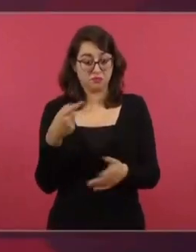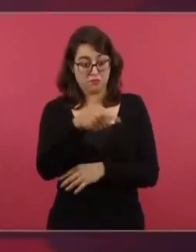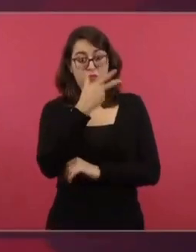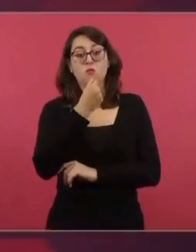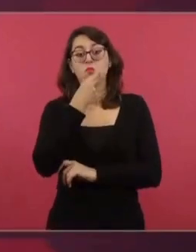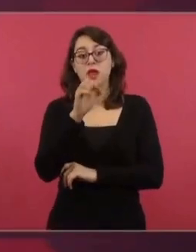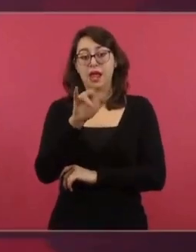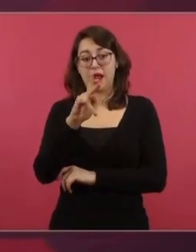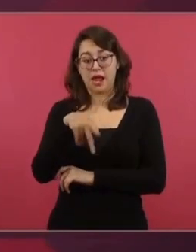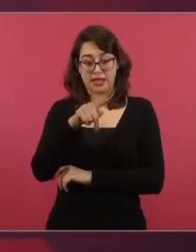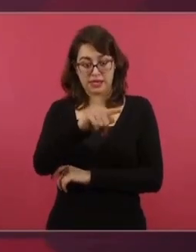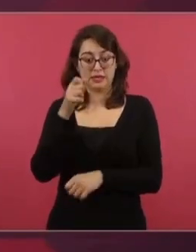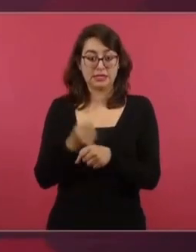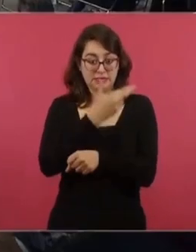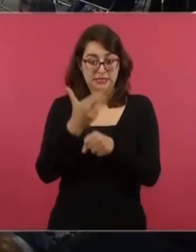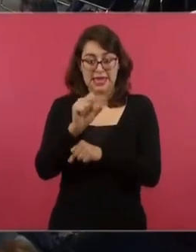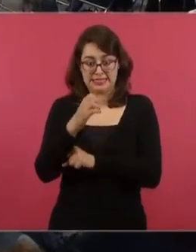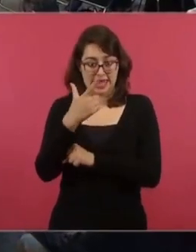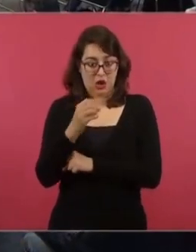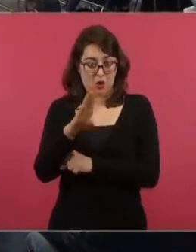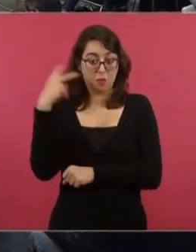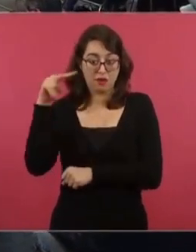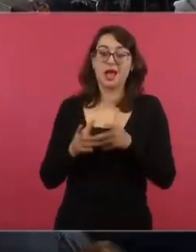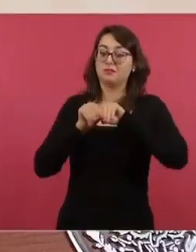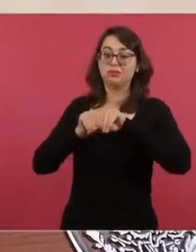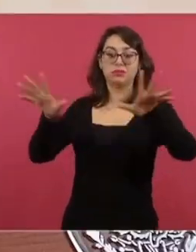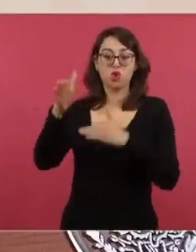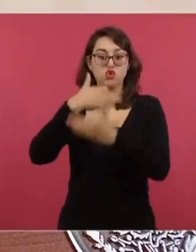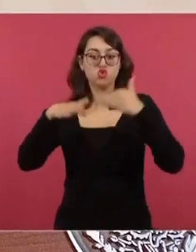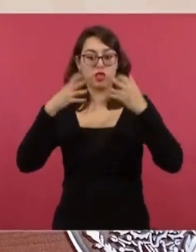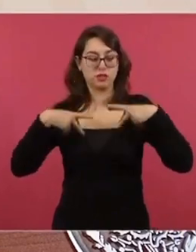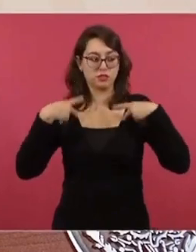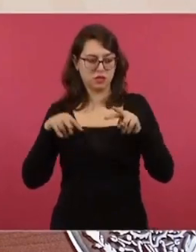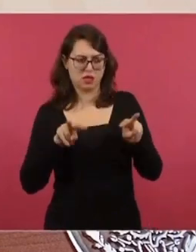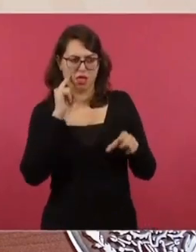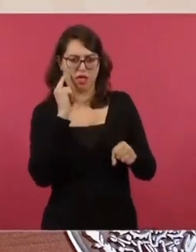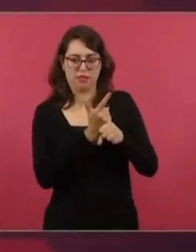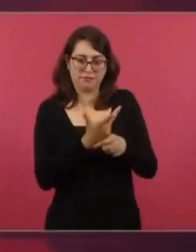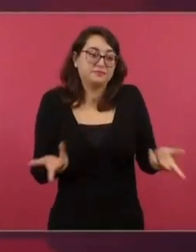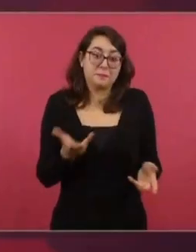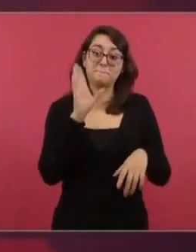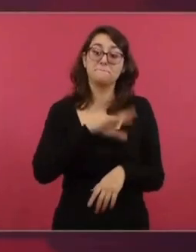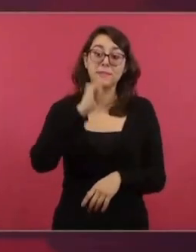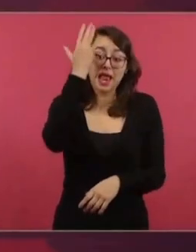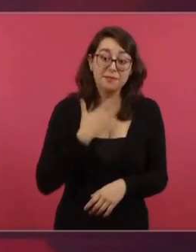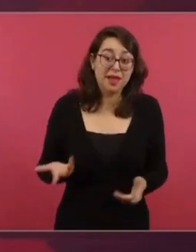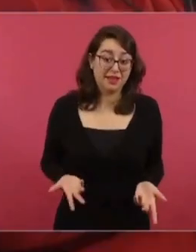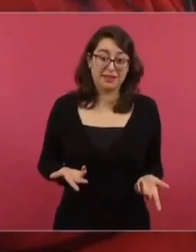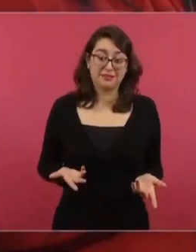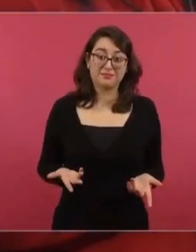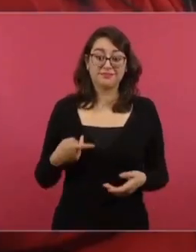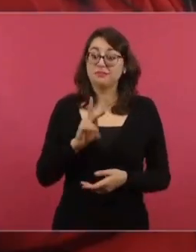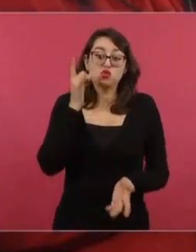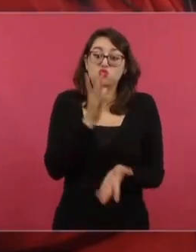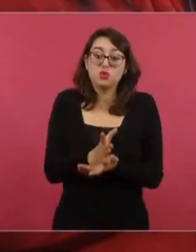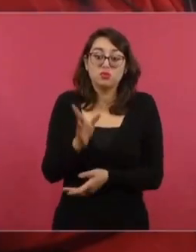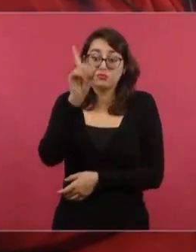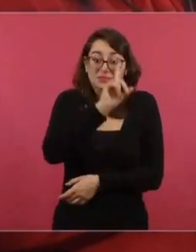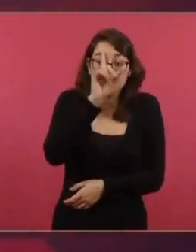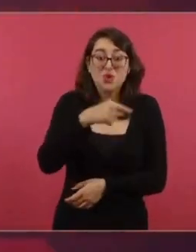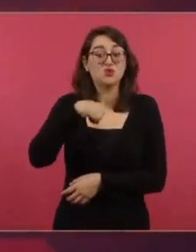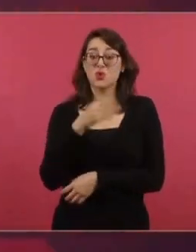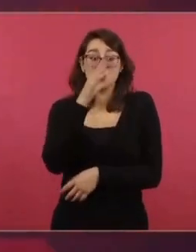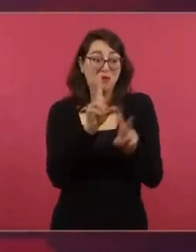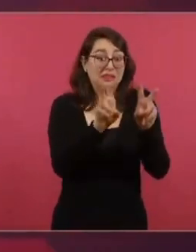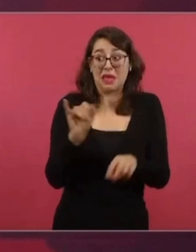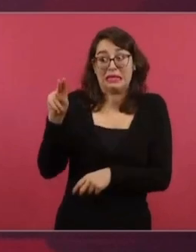Erick, que es el secretario de Gobierno, pues eso no le ayuda. Mejor que no lo haga. Pero digo, es una recomendación. Ya tengo miedo de